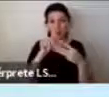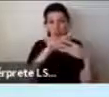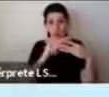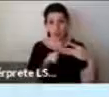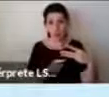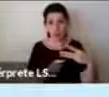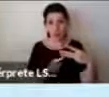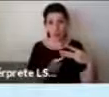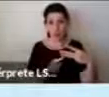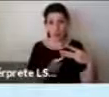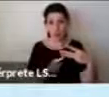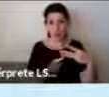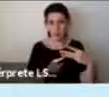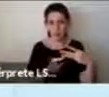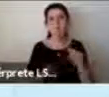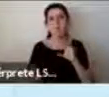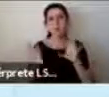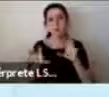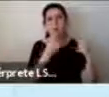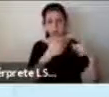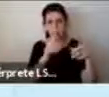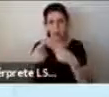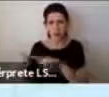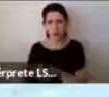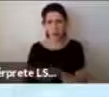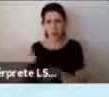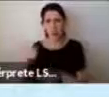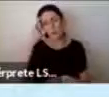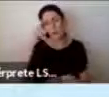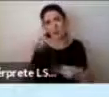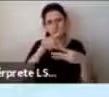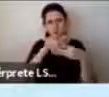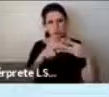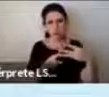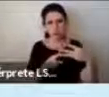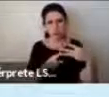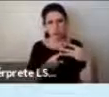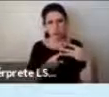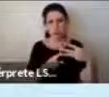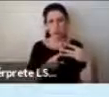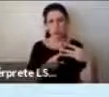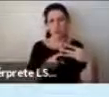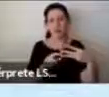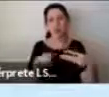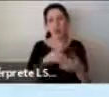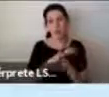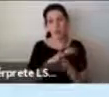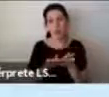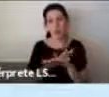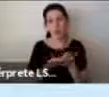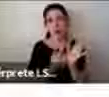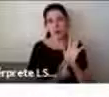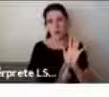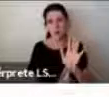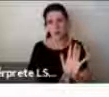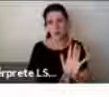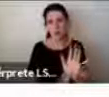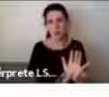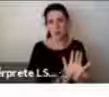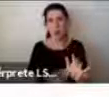y hay actividades distintas pero hay tres voy a ocupar tres ejemplos para poder ejemplificar cada objetivo